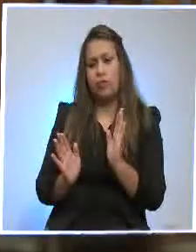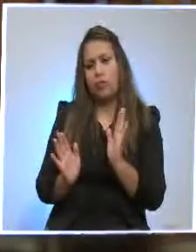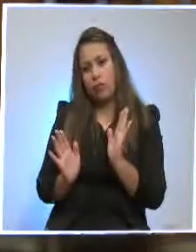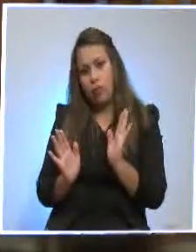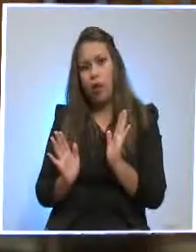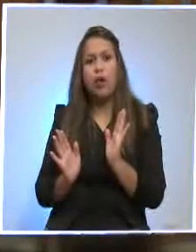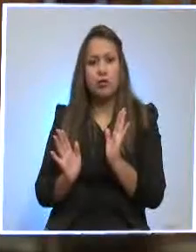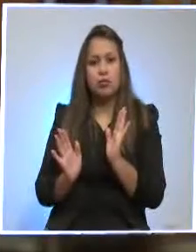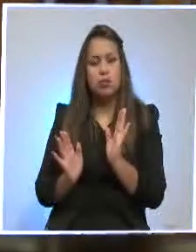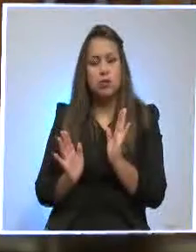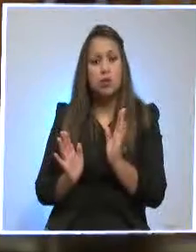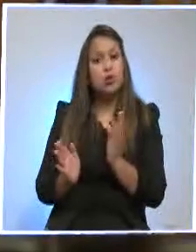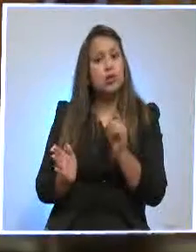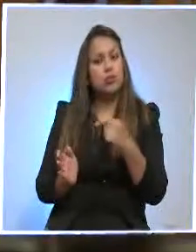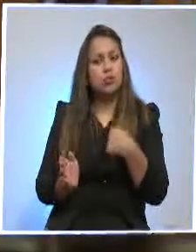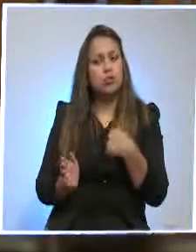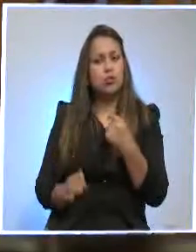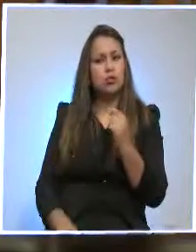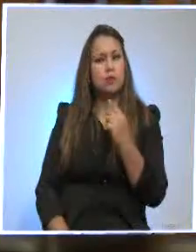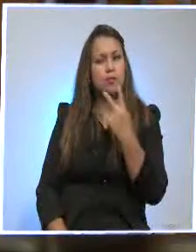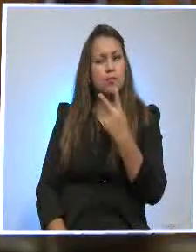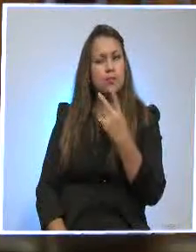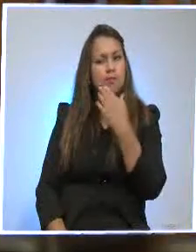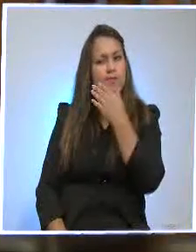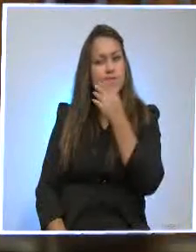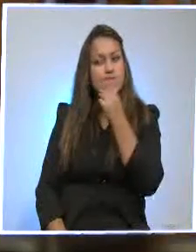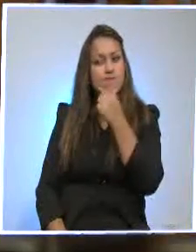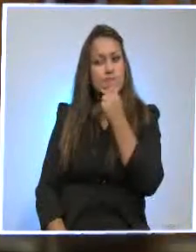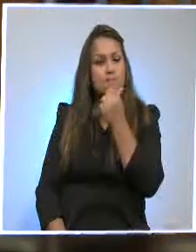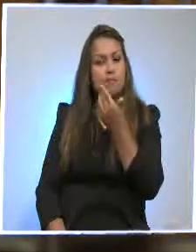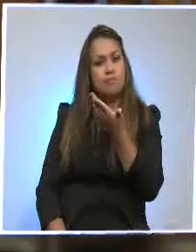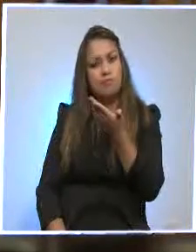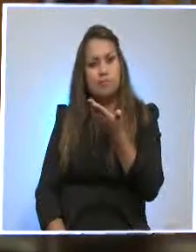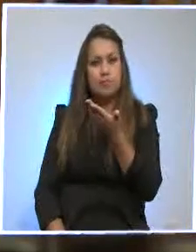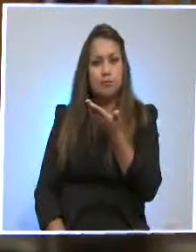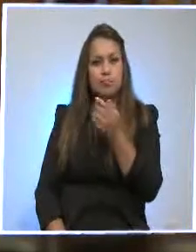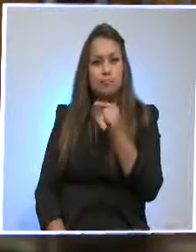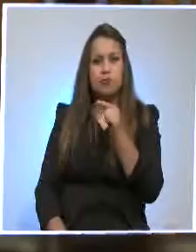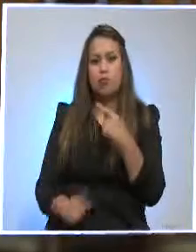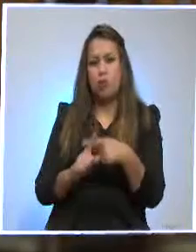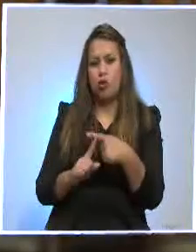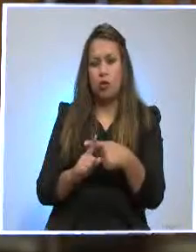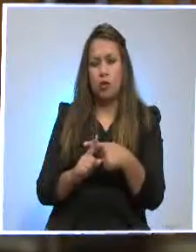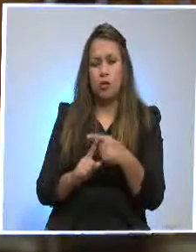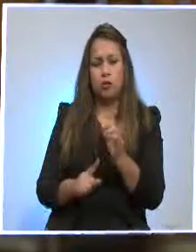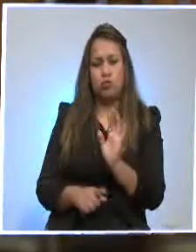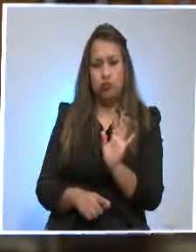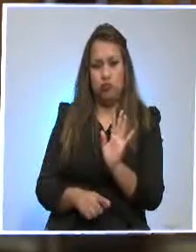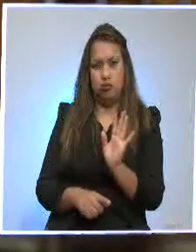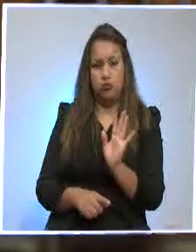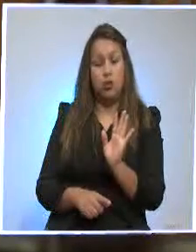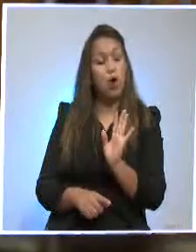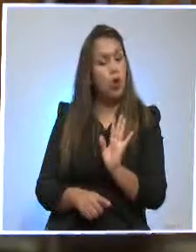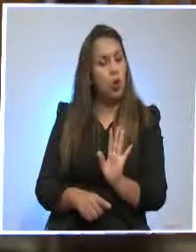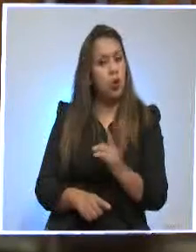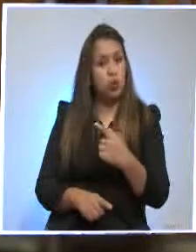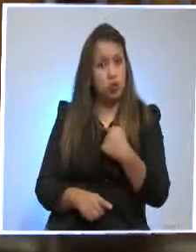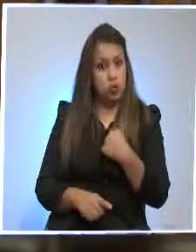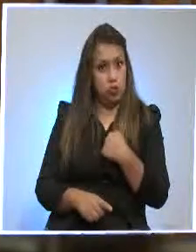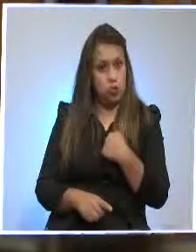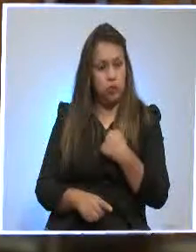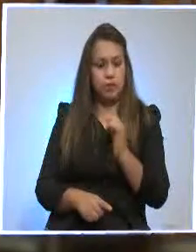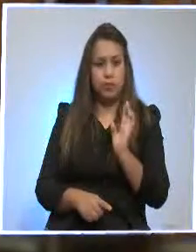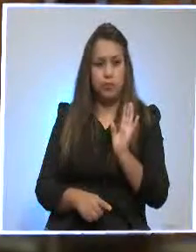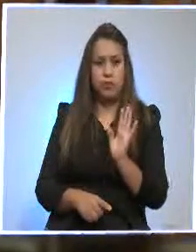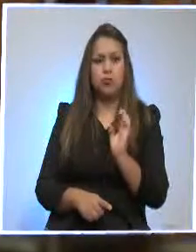lógicamente, pero yo no le vería desde ese punto de vista como algo positivo, sino más bien yo sería partidario de